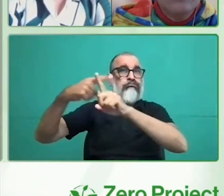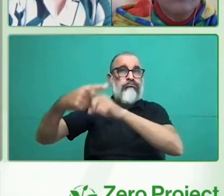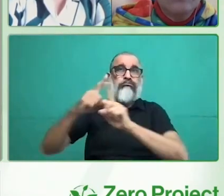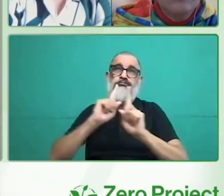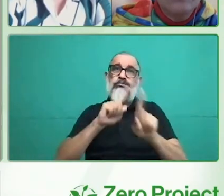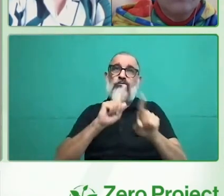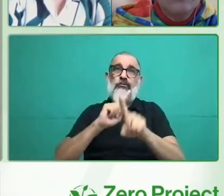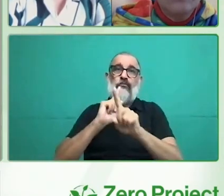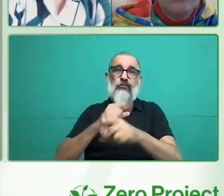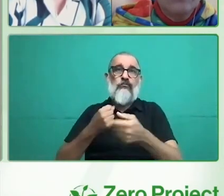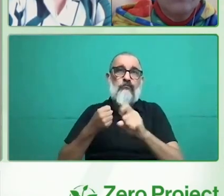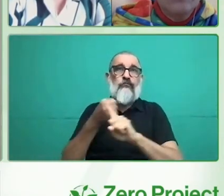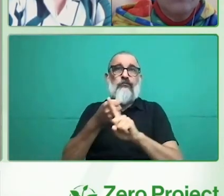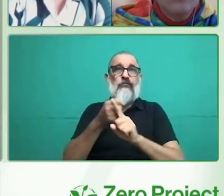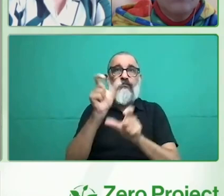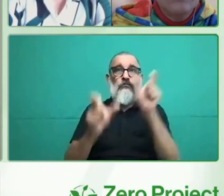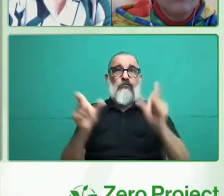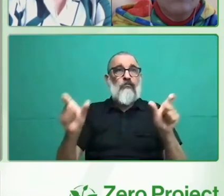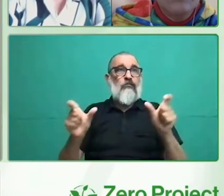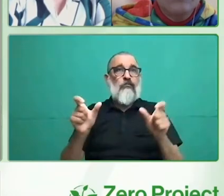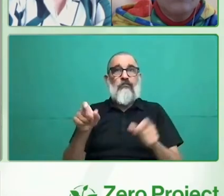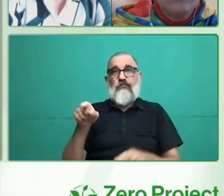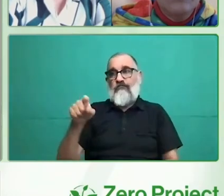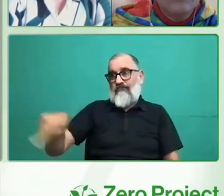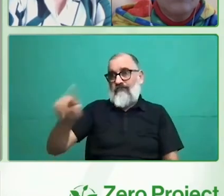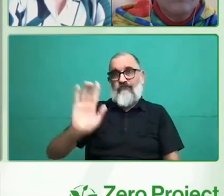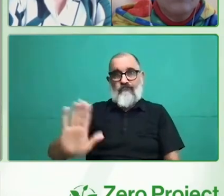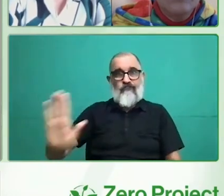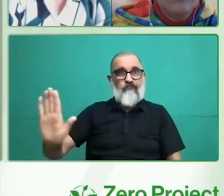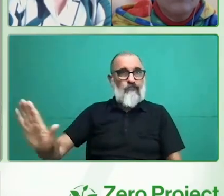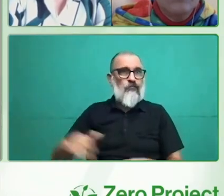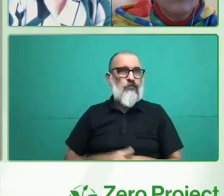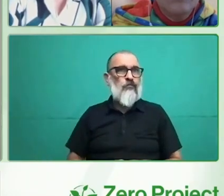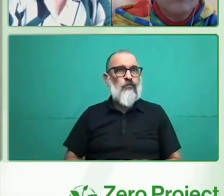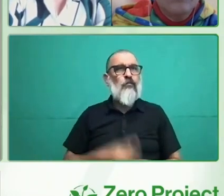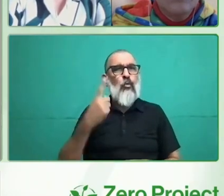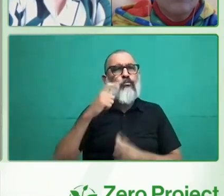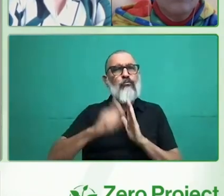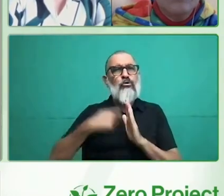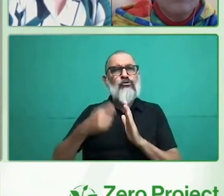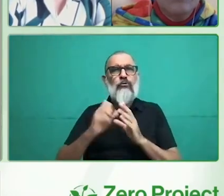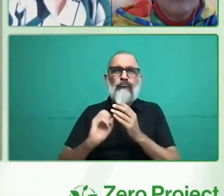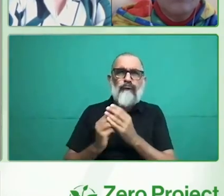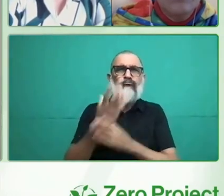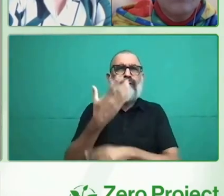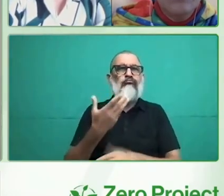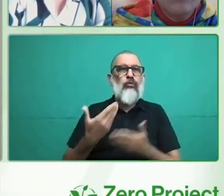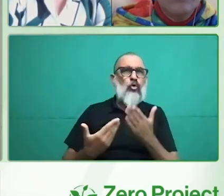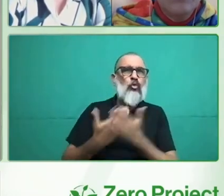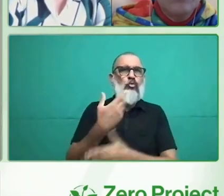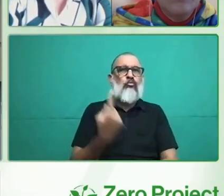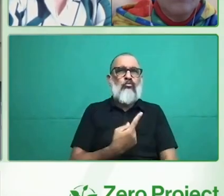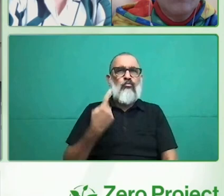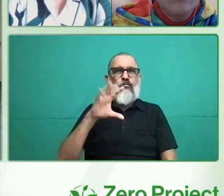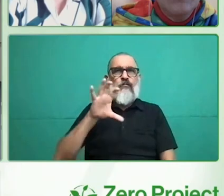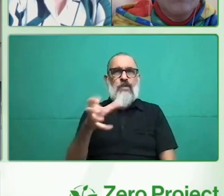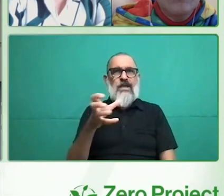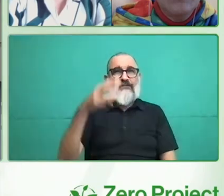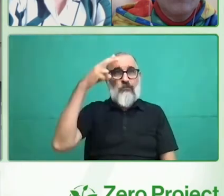y muy contentos de poder estar aquí y compartir nuestra experiencia. Muchas gracias. Claro que sí. Muchas gracias.